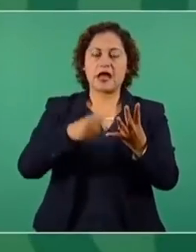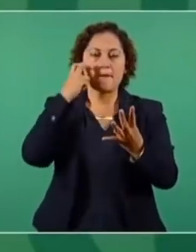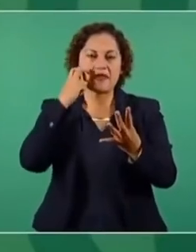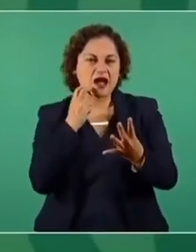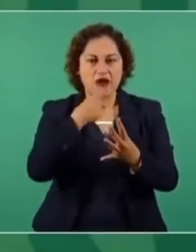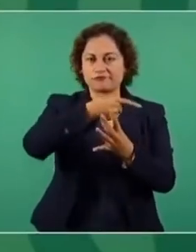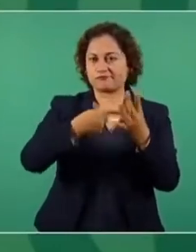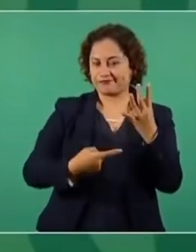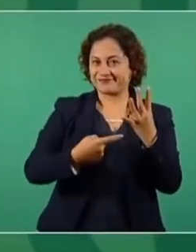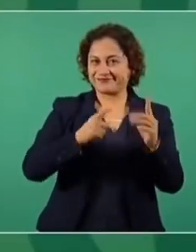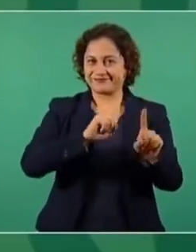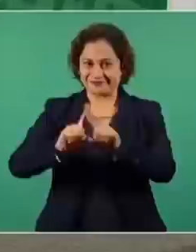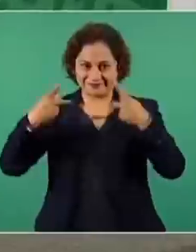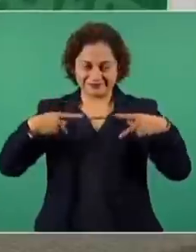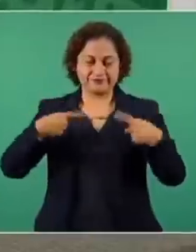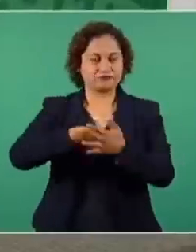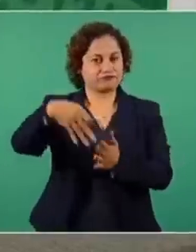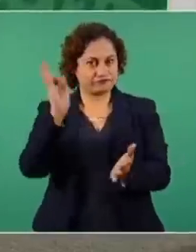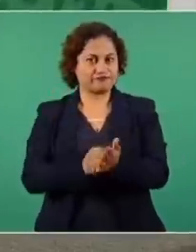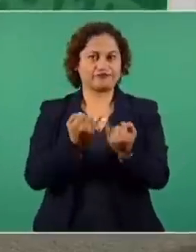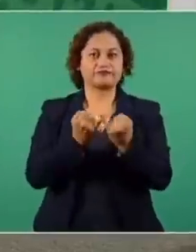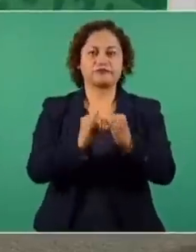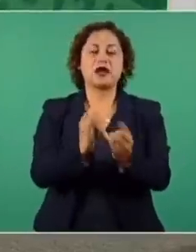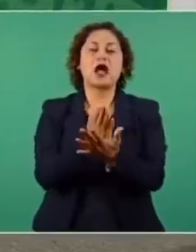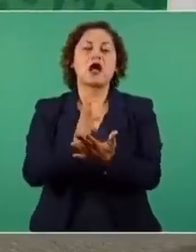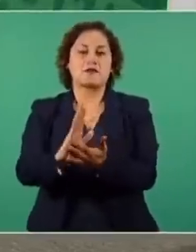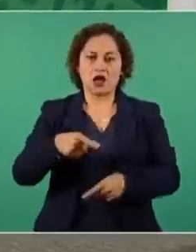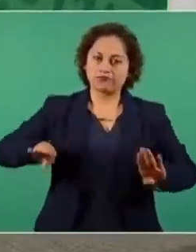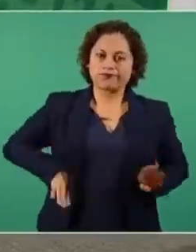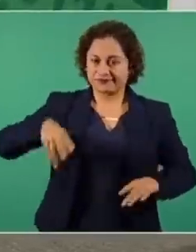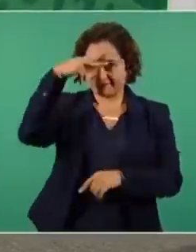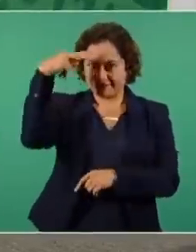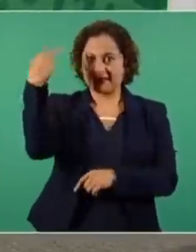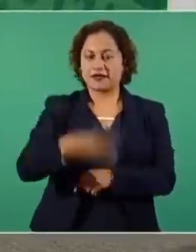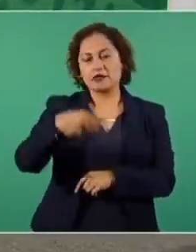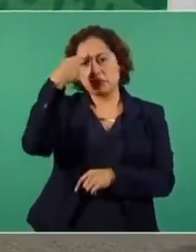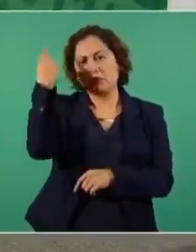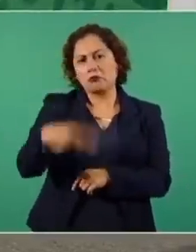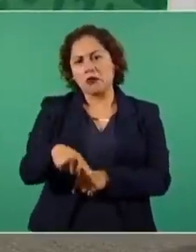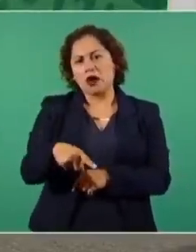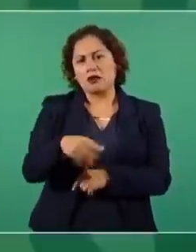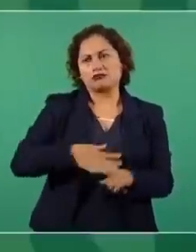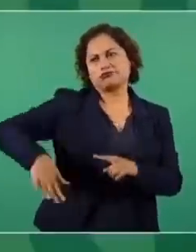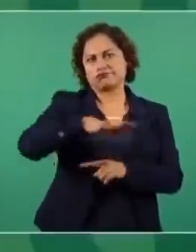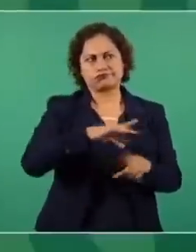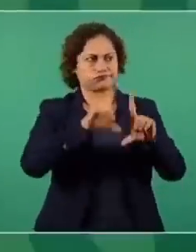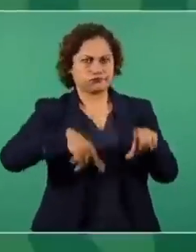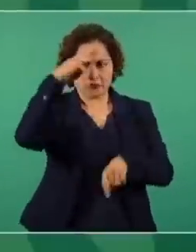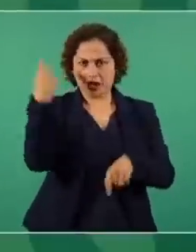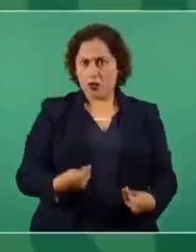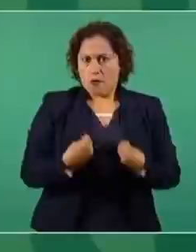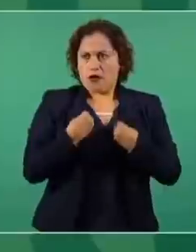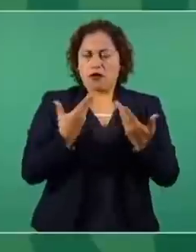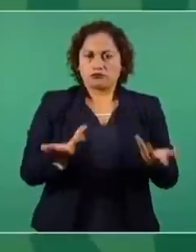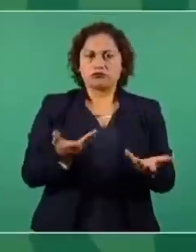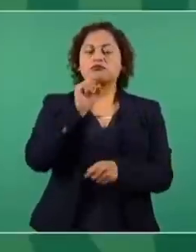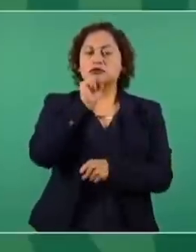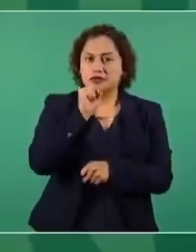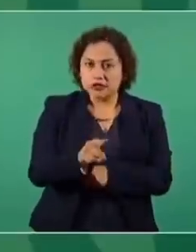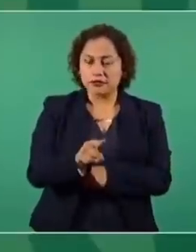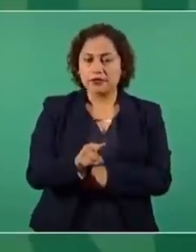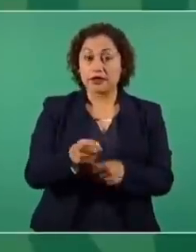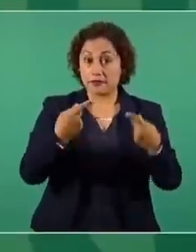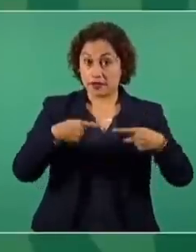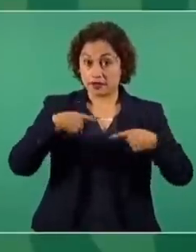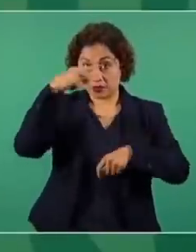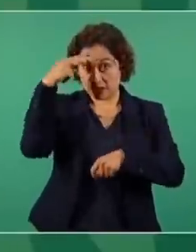música mexicana para los que vivimos en nuestro país y para nuestros paisanos mexicanos que